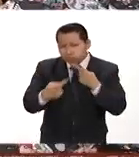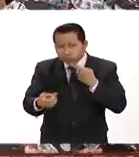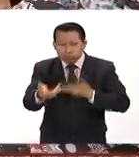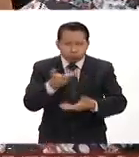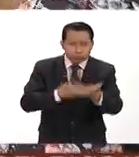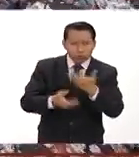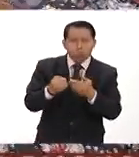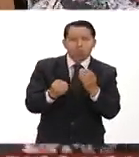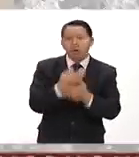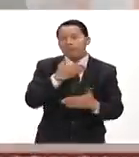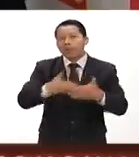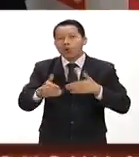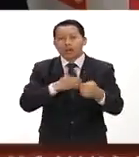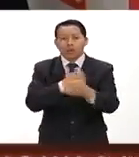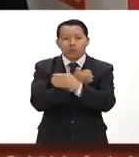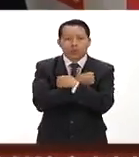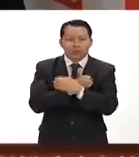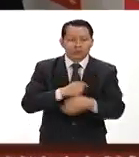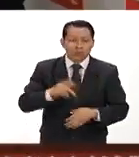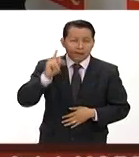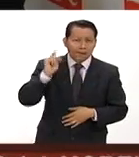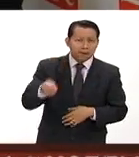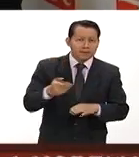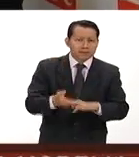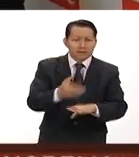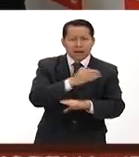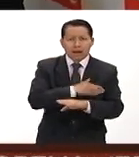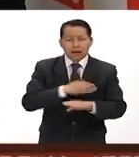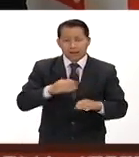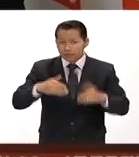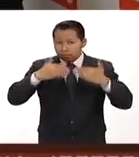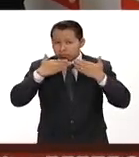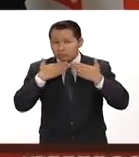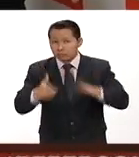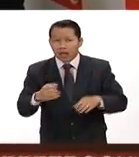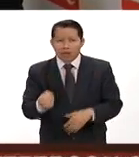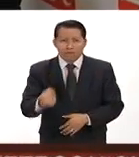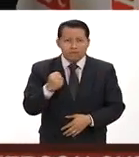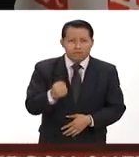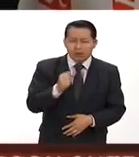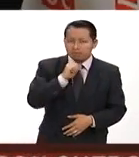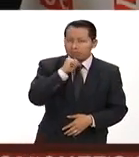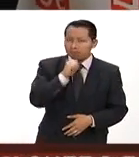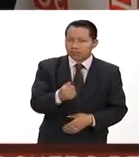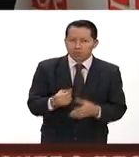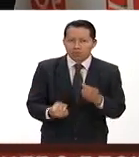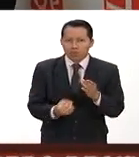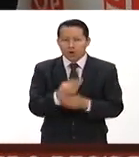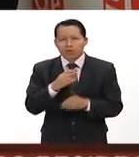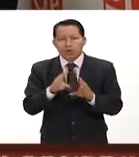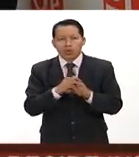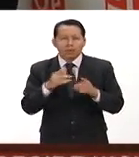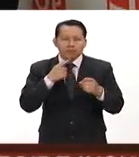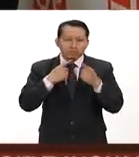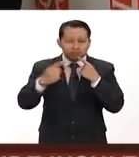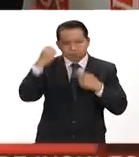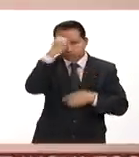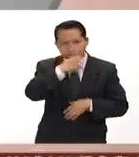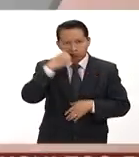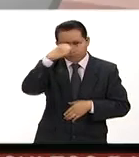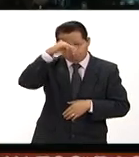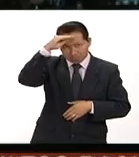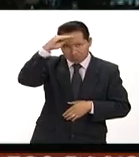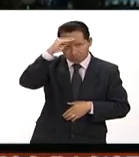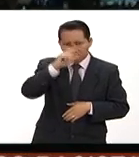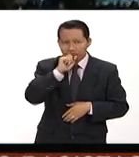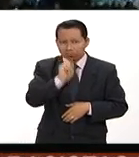el nuevo modelo educativo nunca se había tenido una consulta tan amplia para reflexionar sobre un modelo educativo